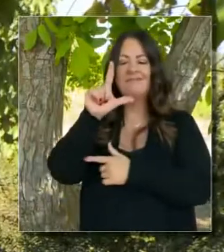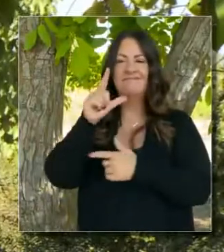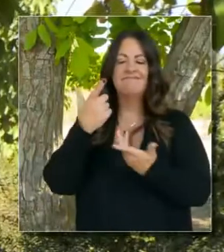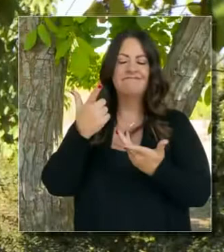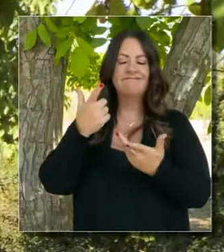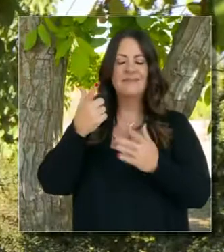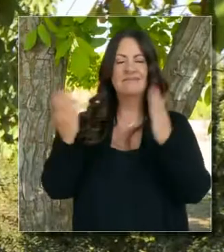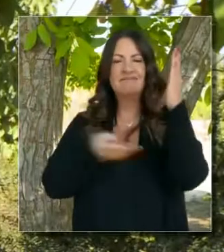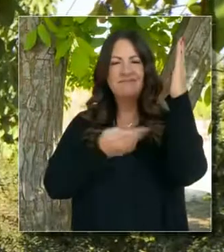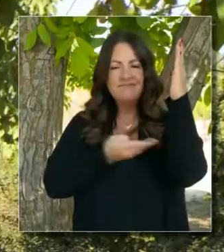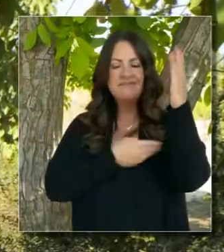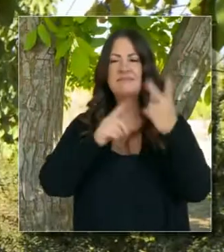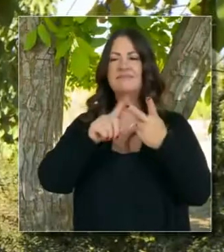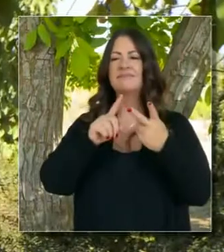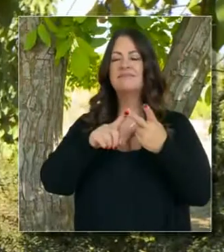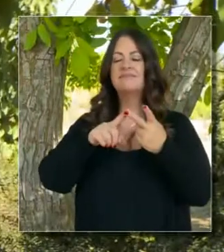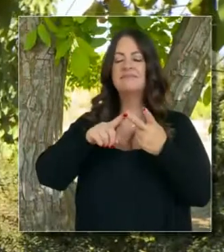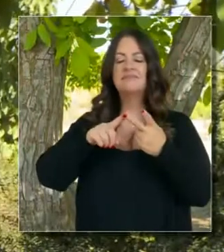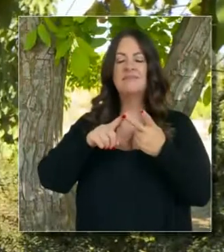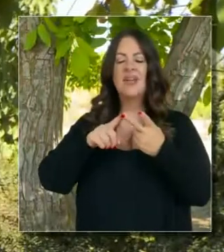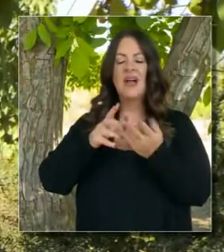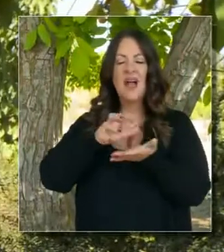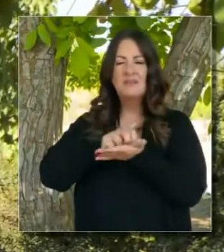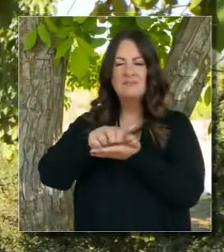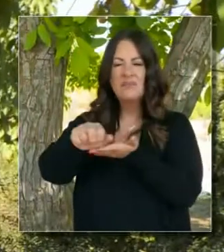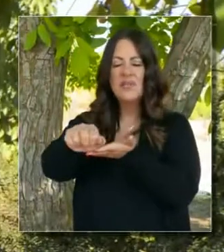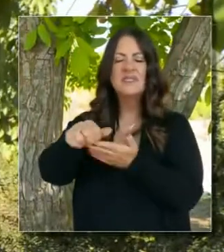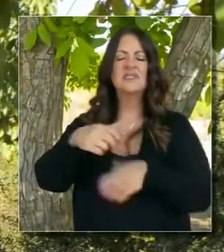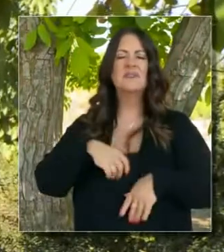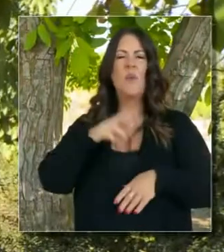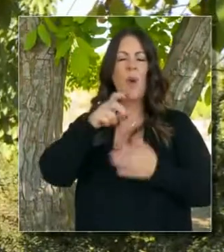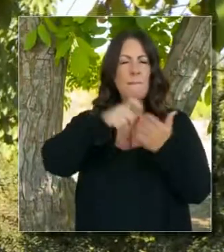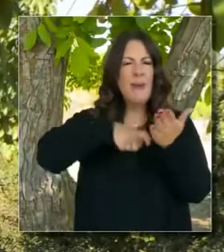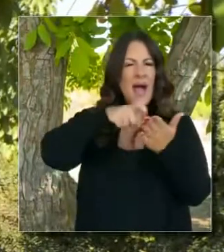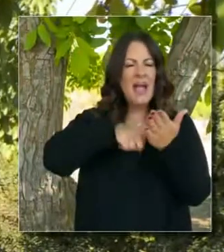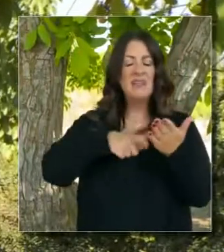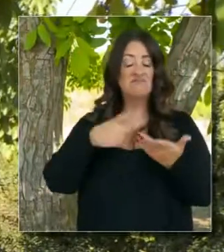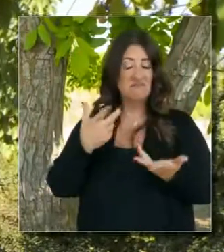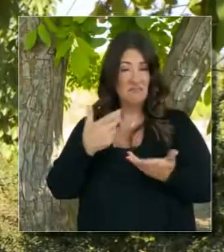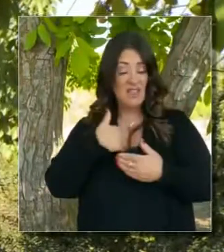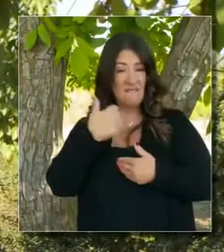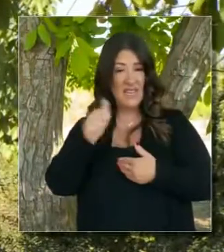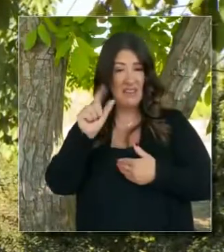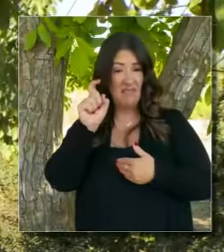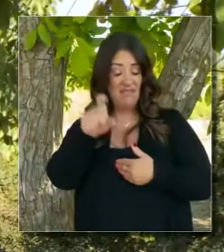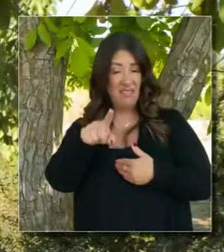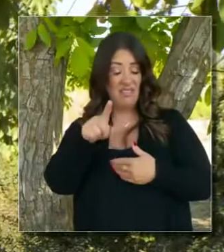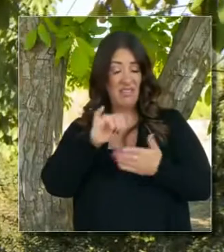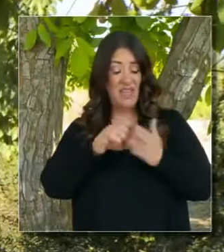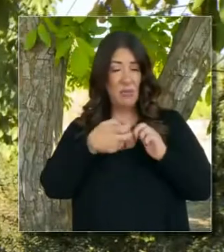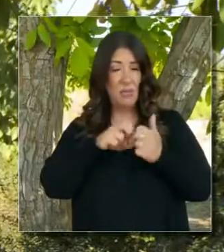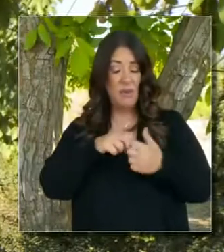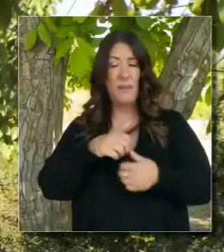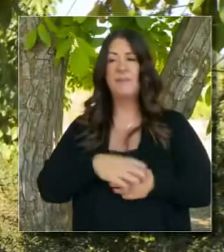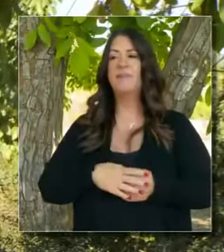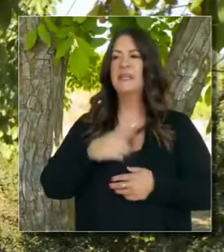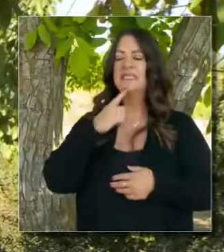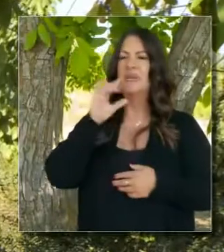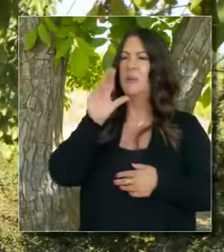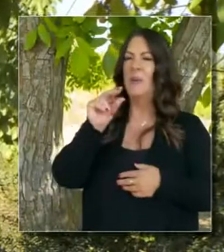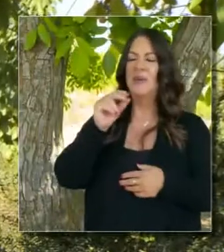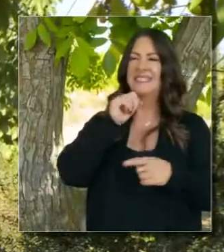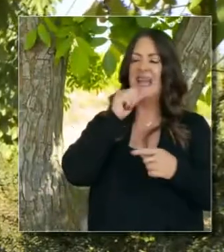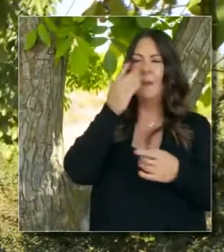uso como taladro? ¿Y cómo es posible cuando el Estado no es dueño de esto? Se